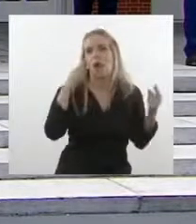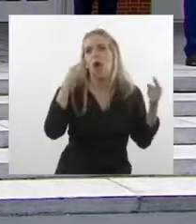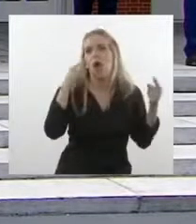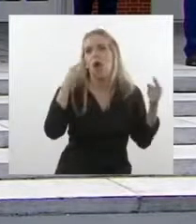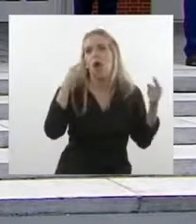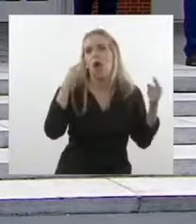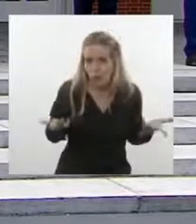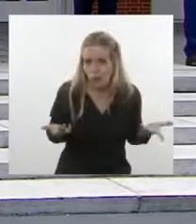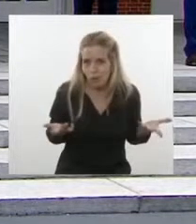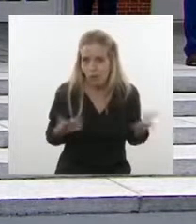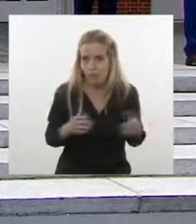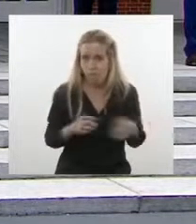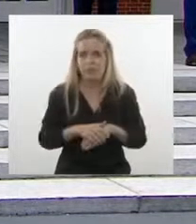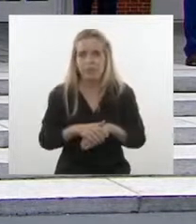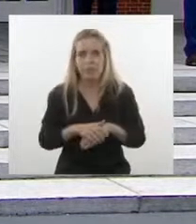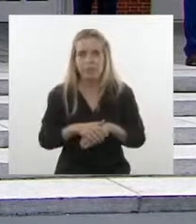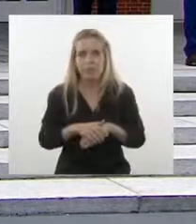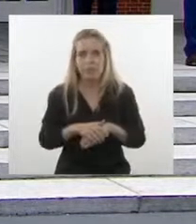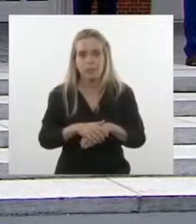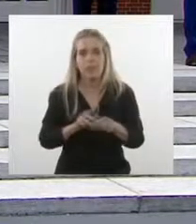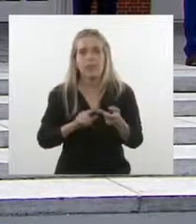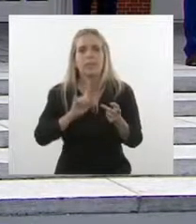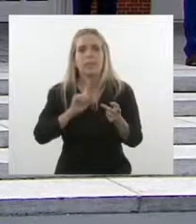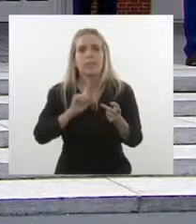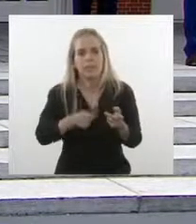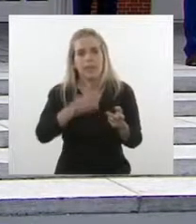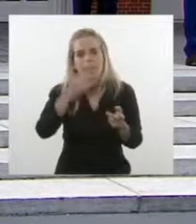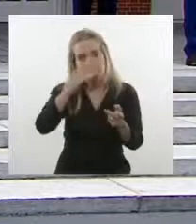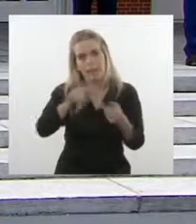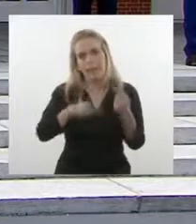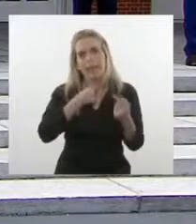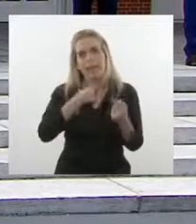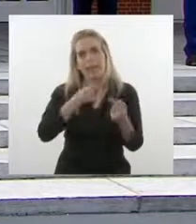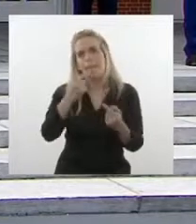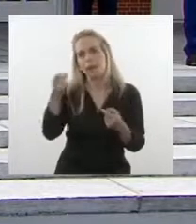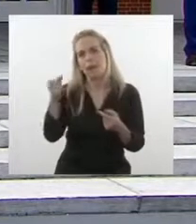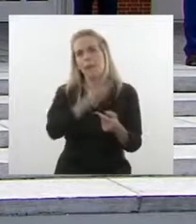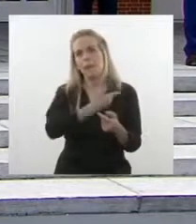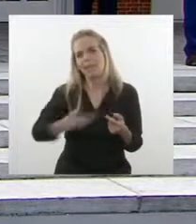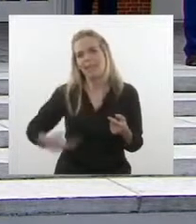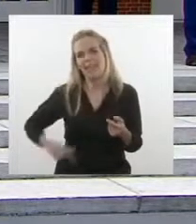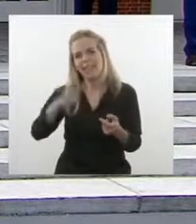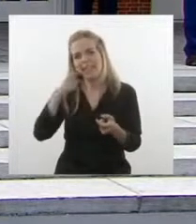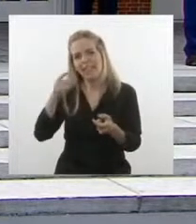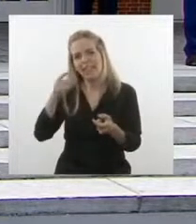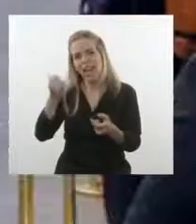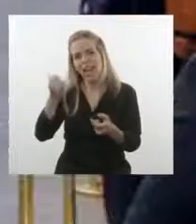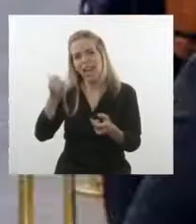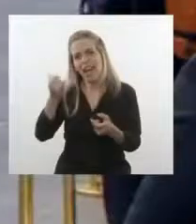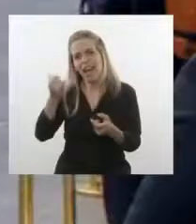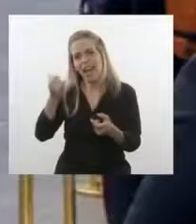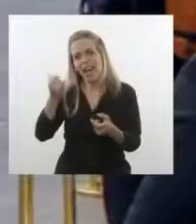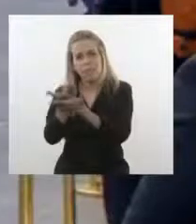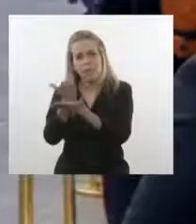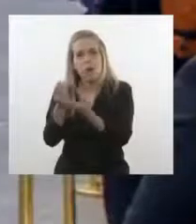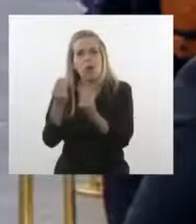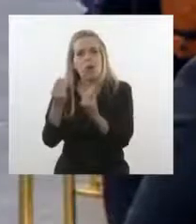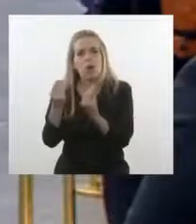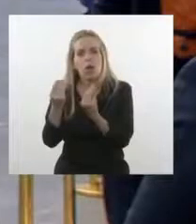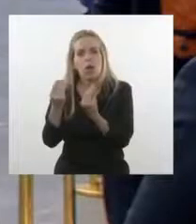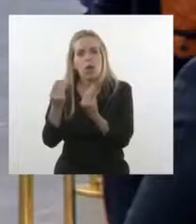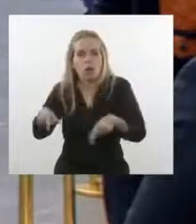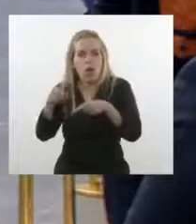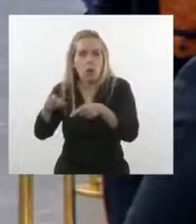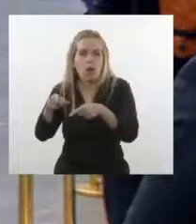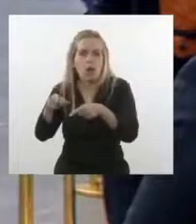del Atlántico? Y quería hablar luego al presidente Sánchez. Son muchas ya las peticiones sobre la dejación de funciones que ha hecho el